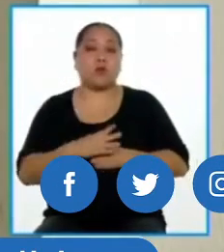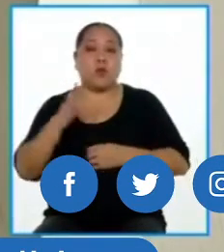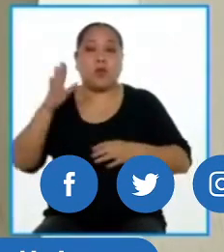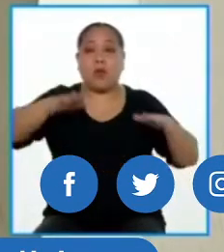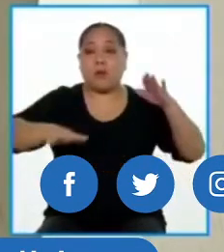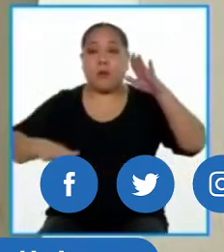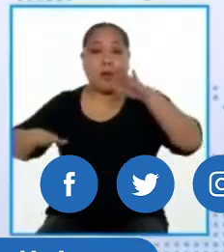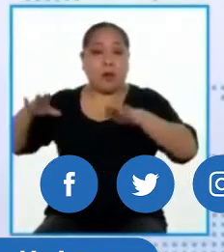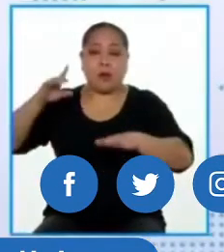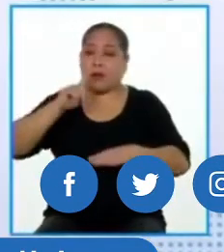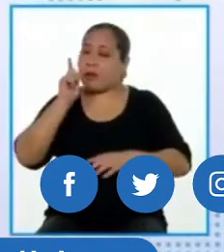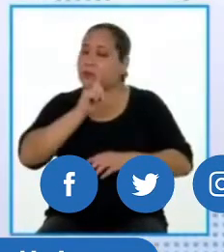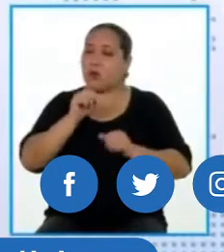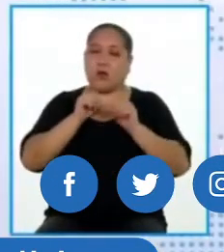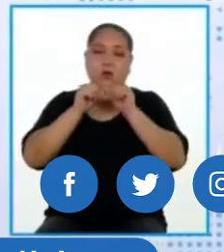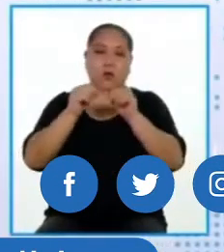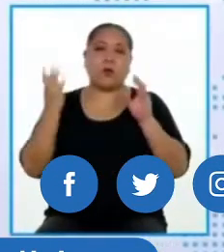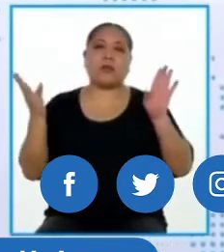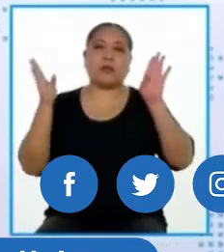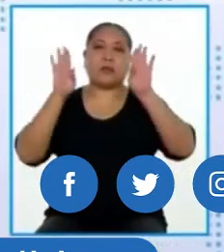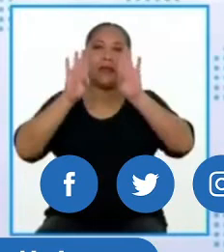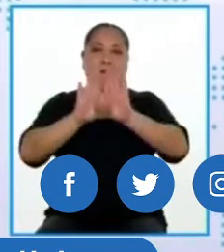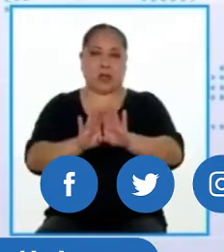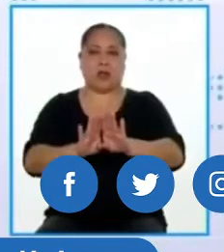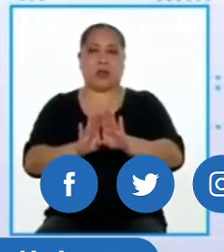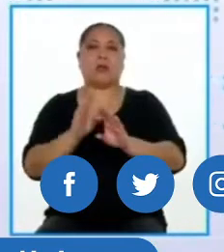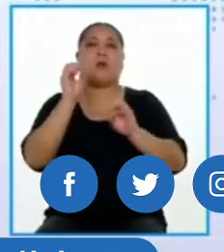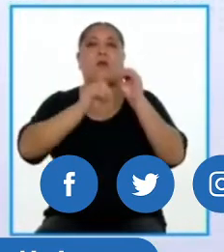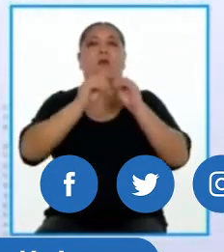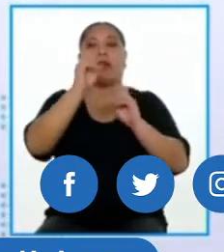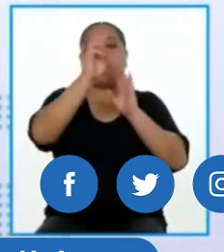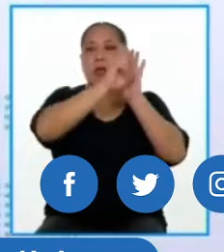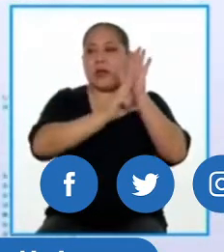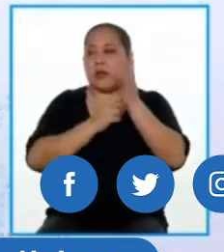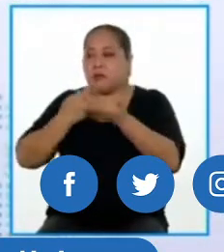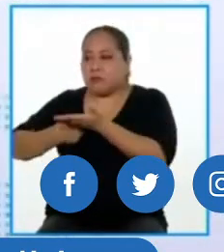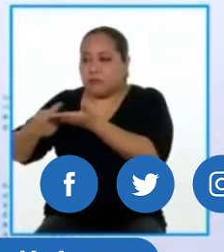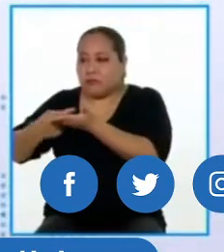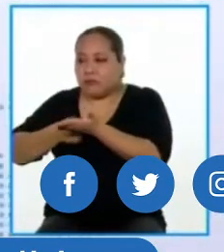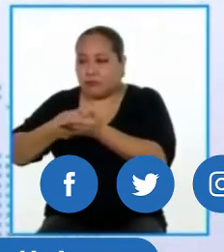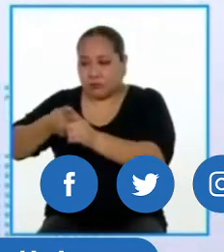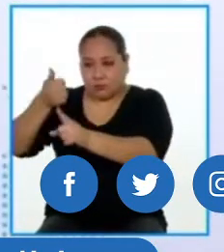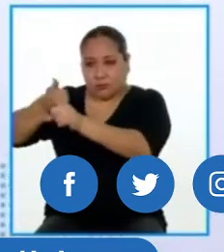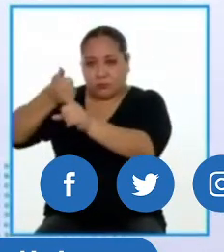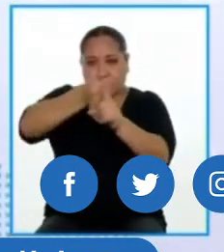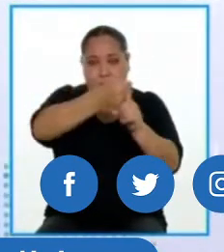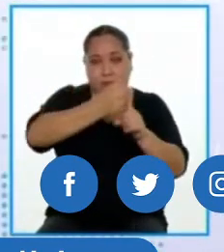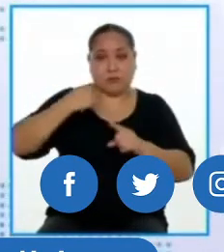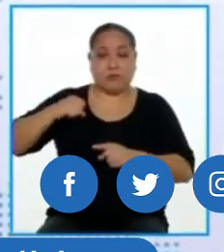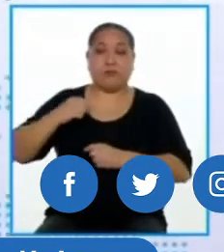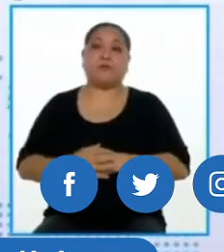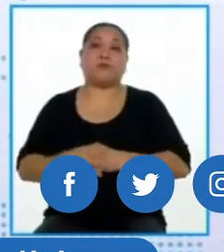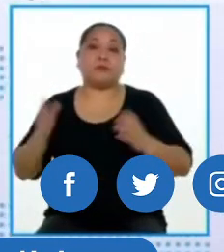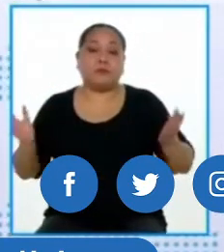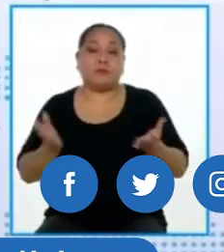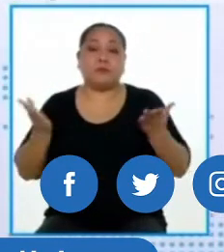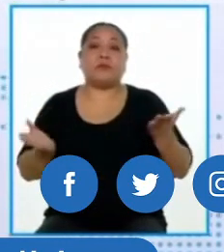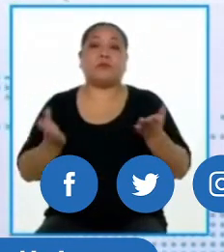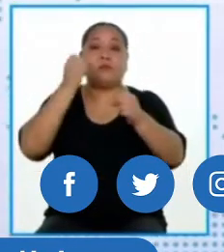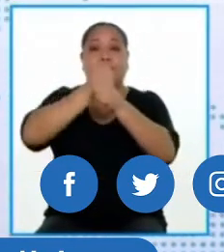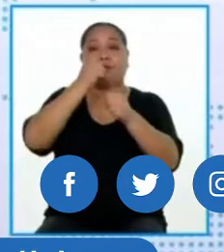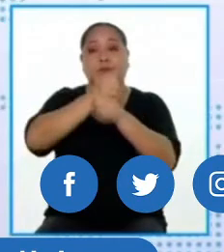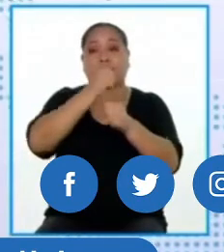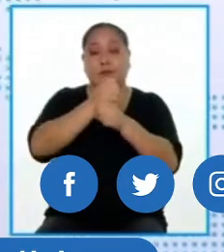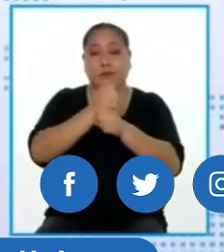playas todavía cerradas hasta tener los protocolos en coordinación con los gobiernos locales, promover el trabajo remoto